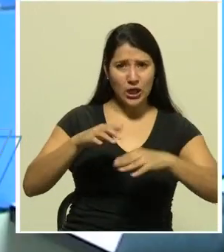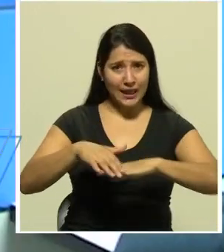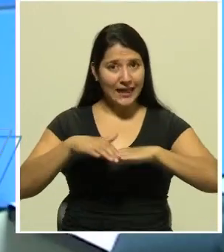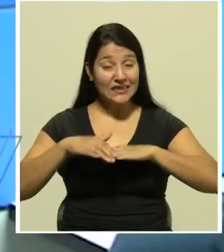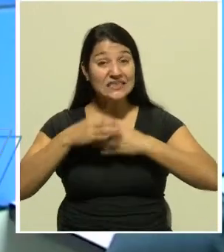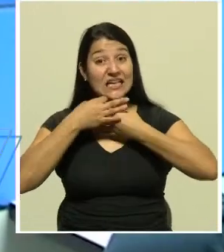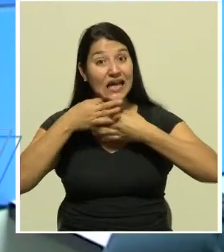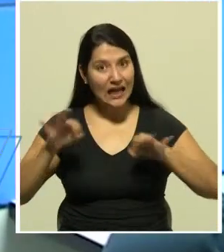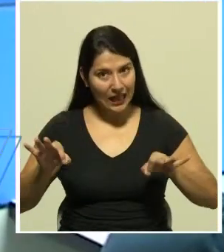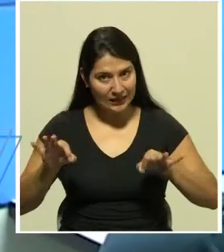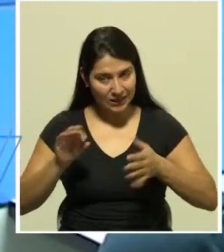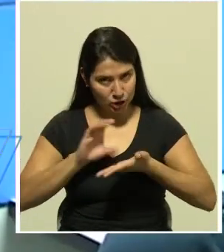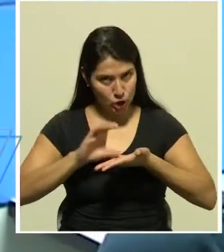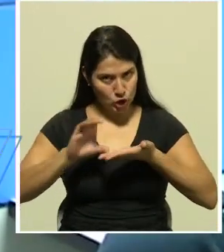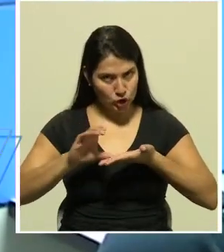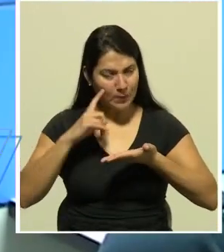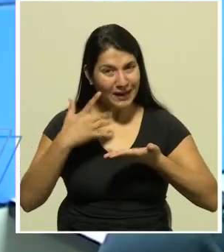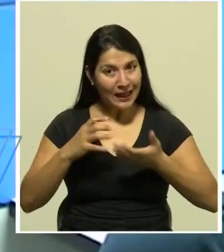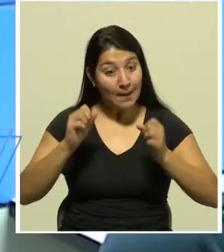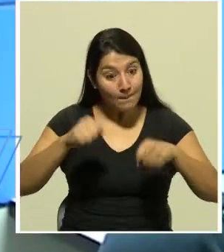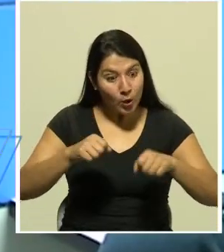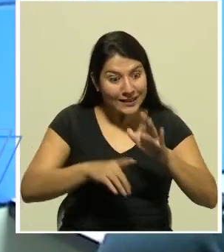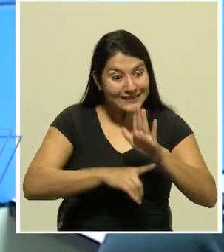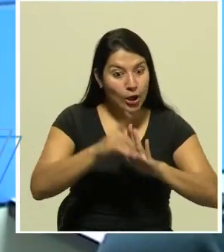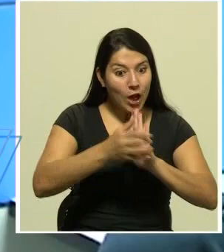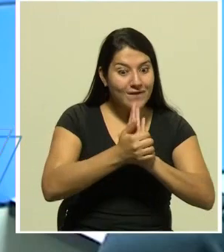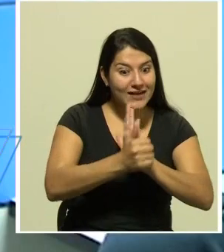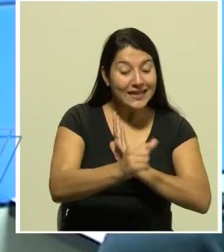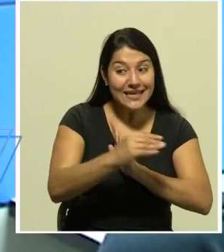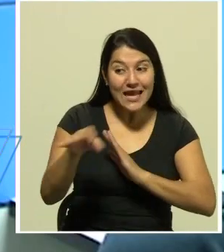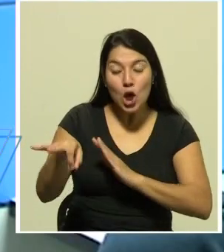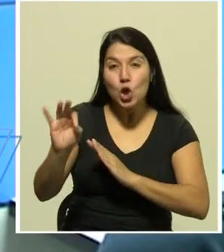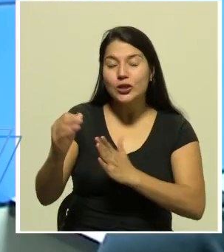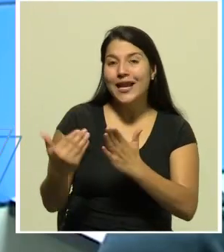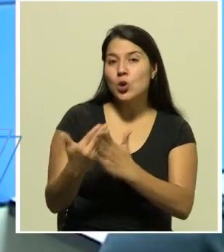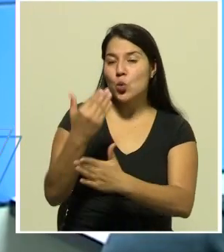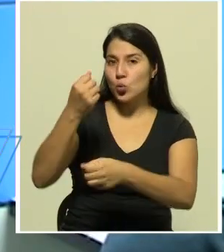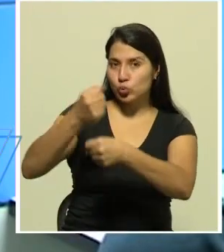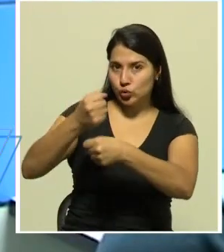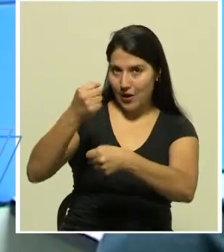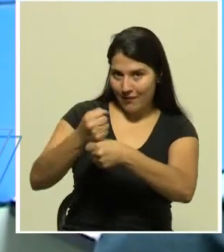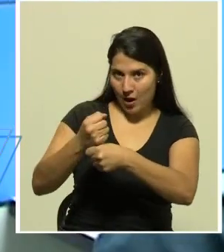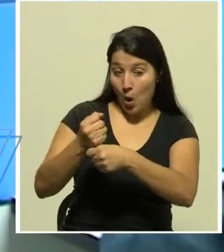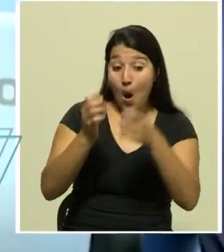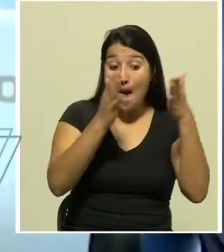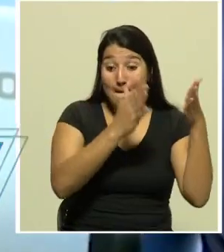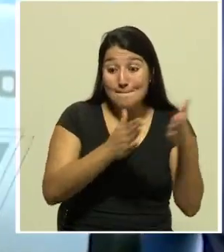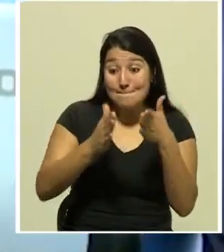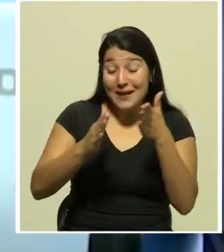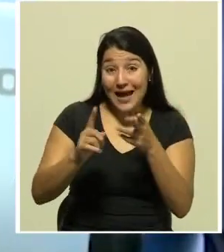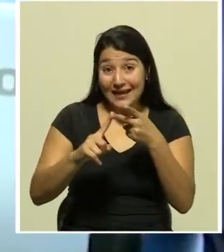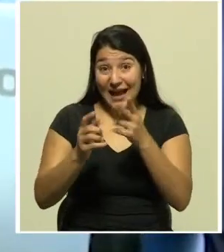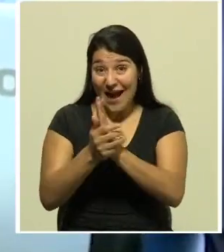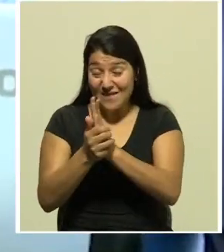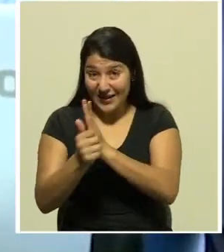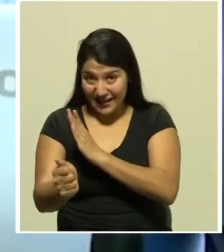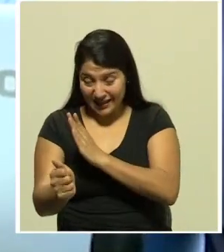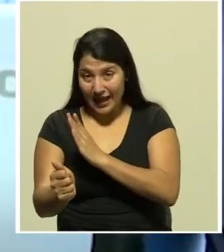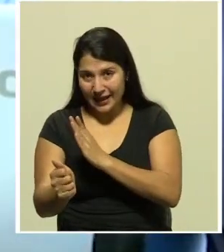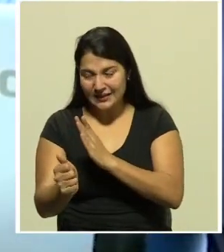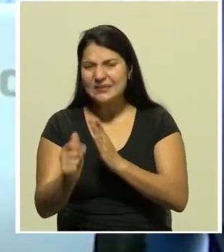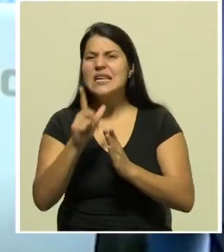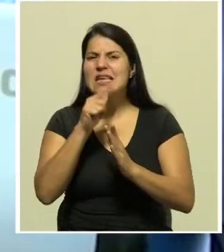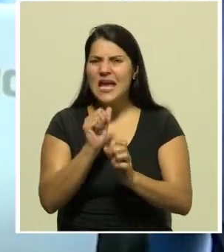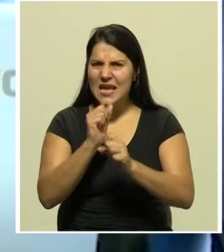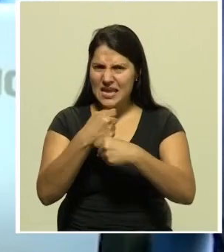con el objetivo de adquirir nuevos empleos Plan Habilidades Proteger como se llama este programa fue desarrollado entre el